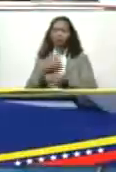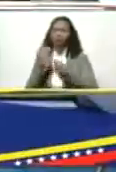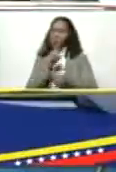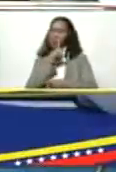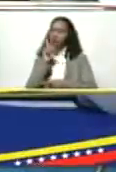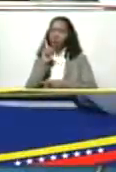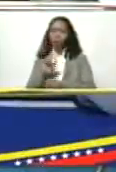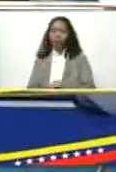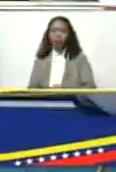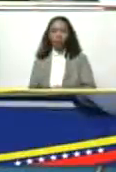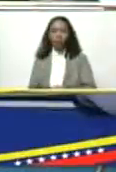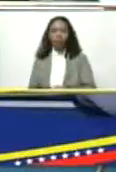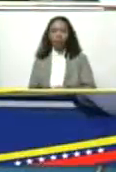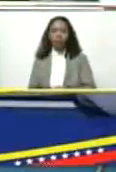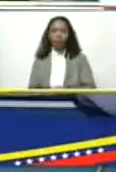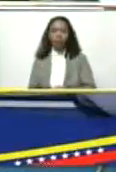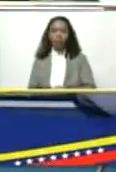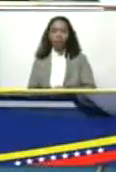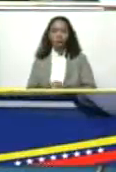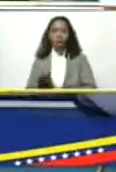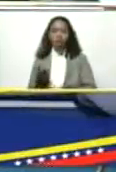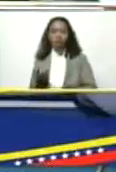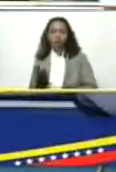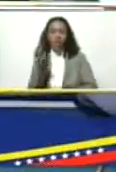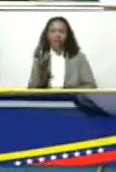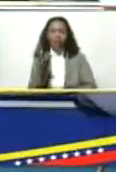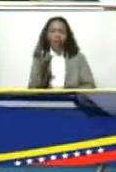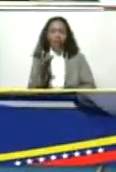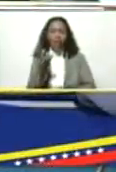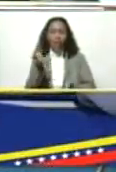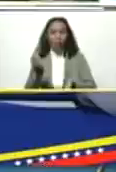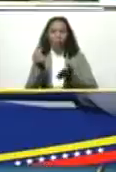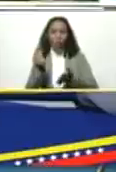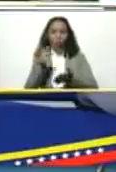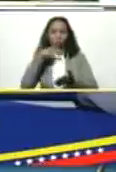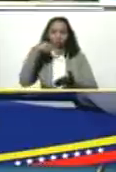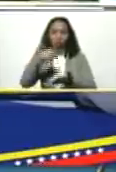llama? los tenedores de bonos los llaman